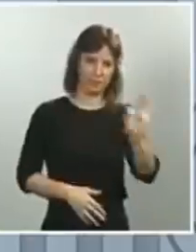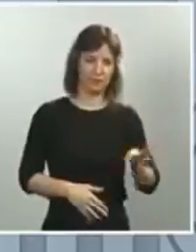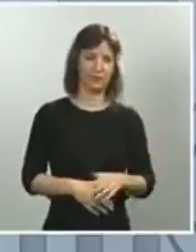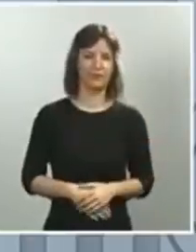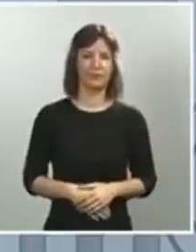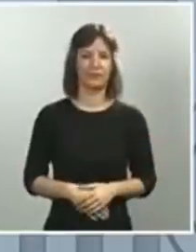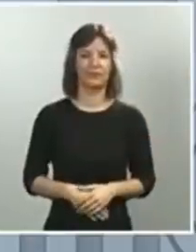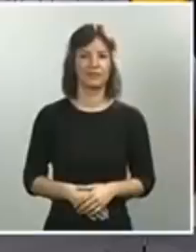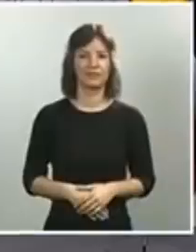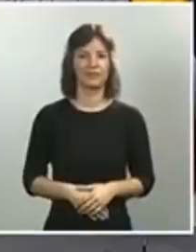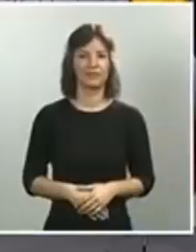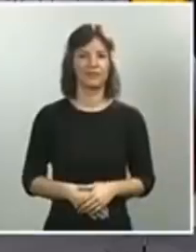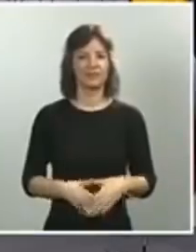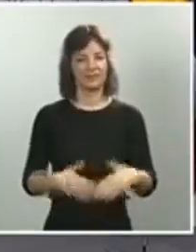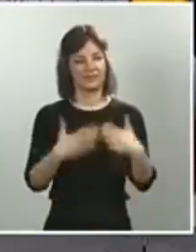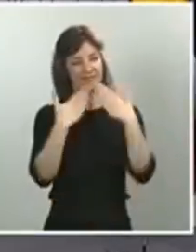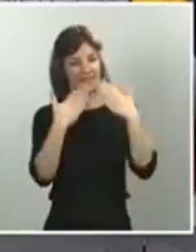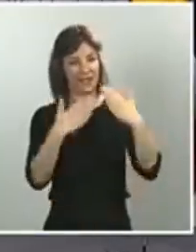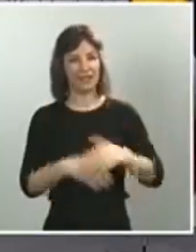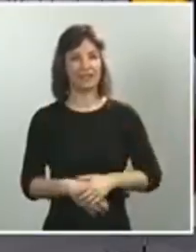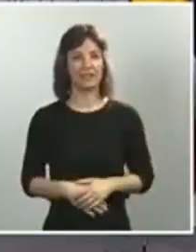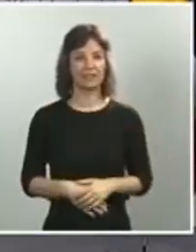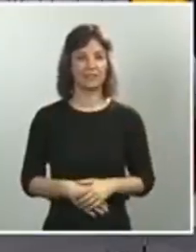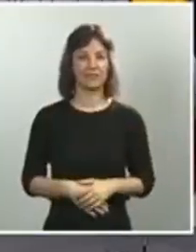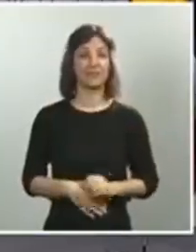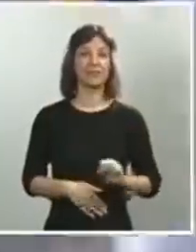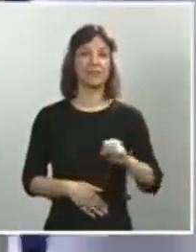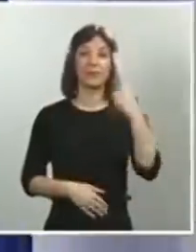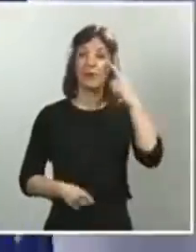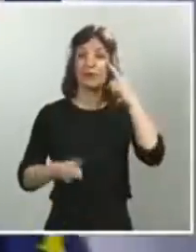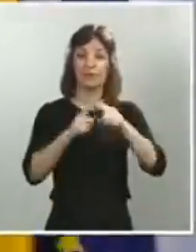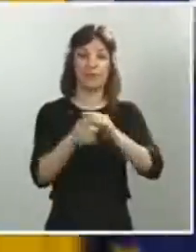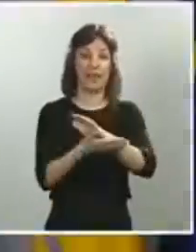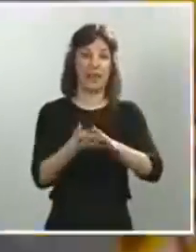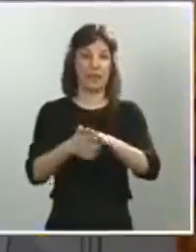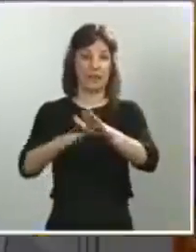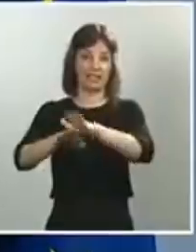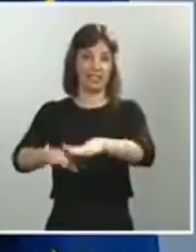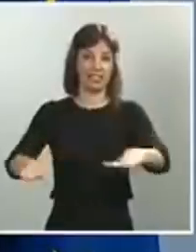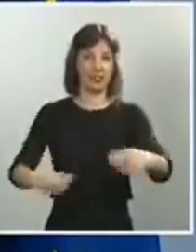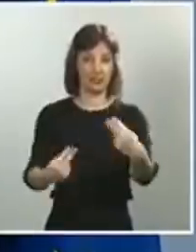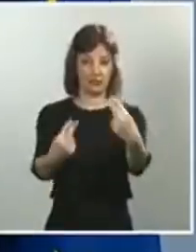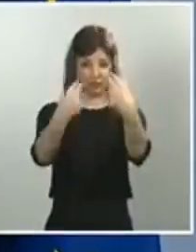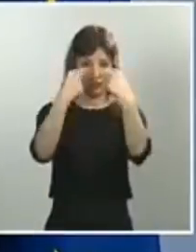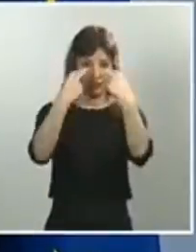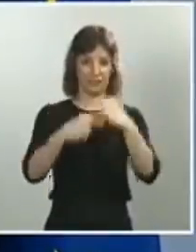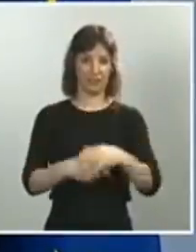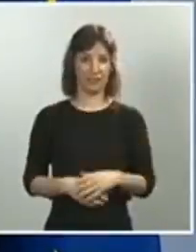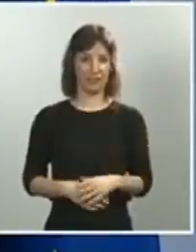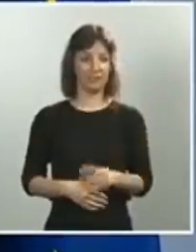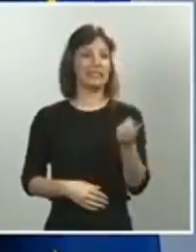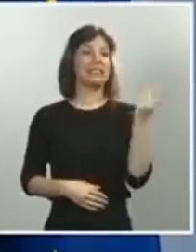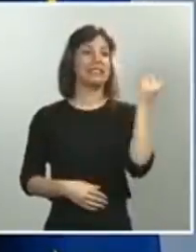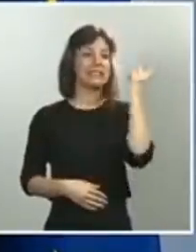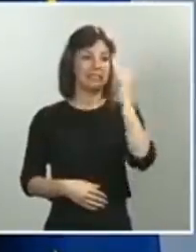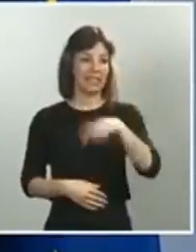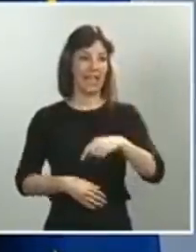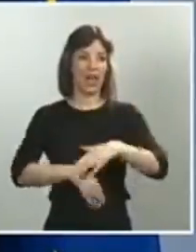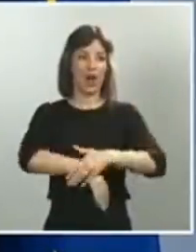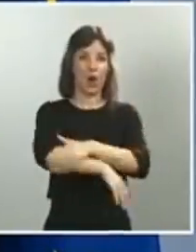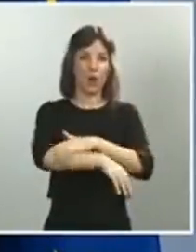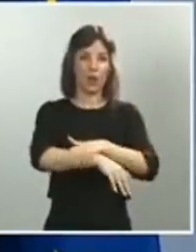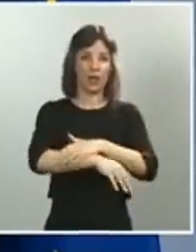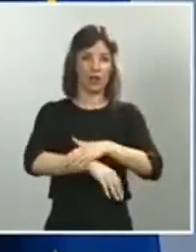Quiero dirigirme en primer lugar a los niños y niñas que nos estáis viendo. Yo sé que seguir una comparecencia del Gobierno en la Moncloa